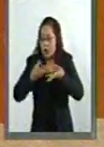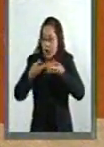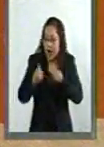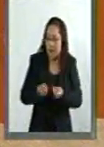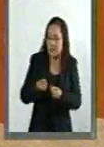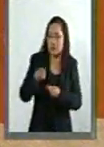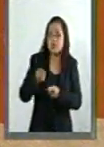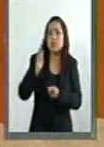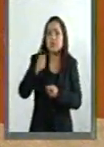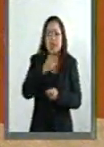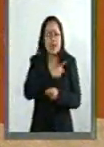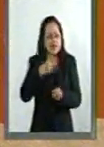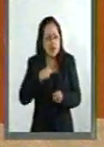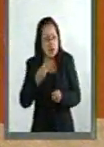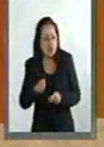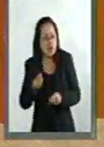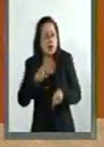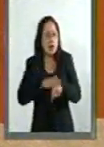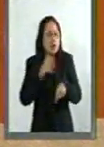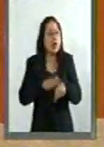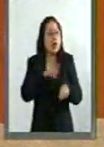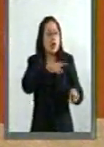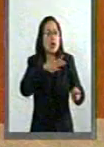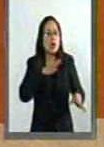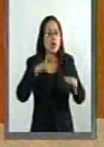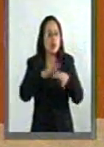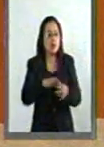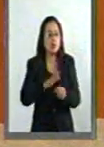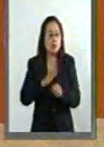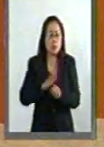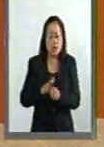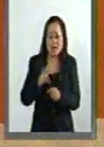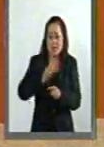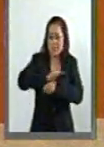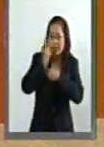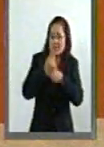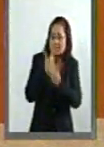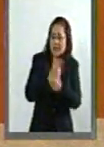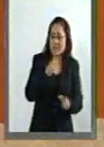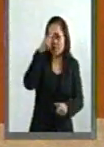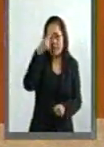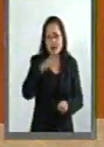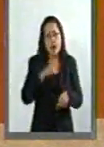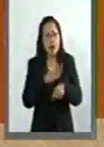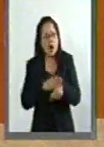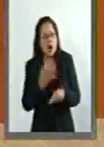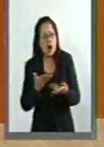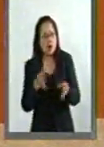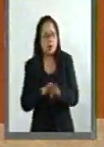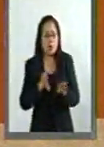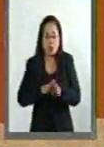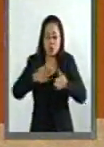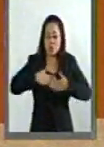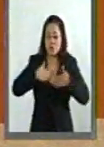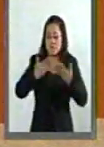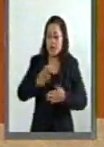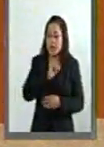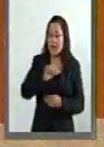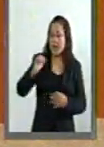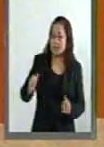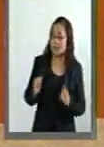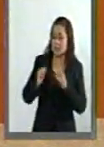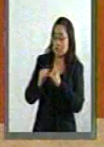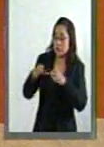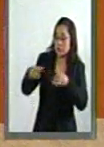calificación de la deuda, del papel soberano de México, de tal manera que la confianza que se puede tener en esta